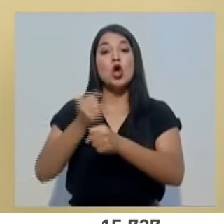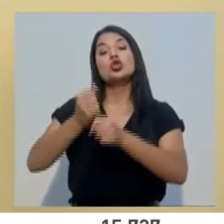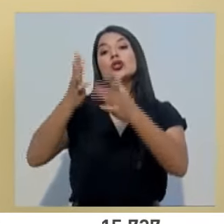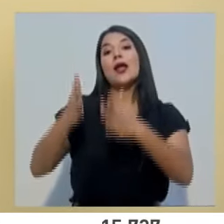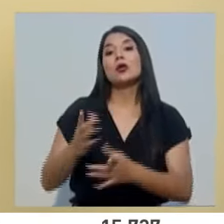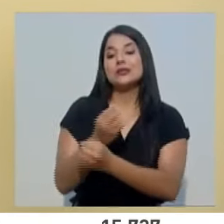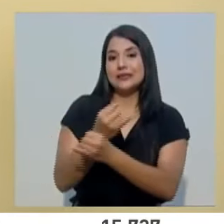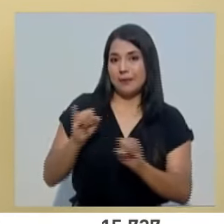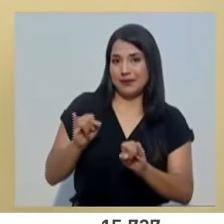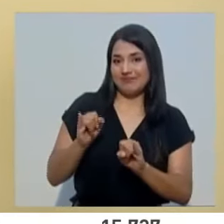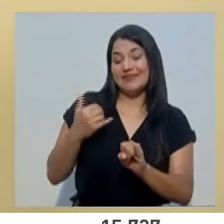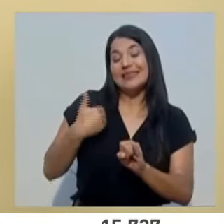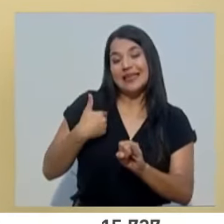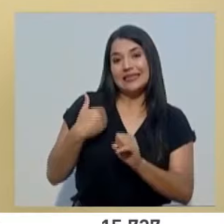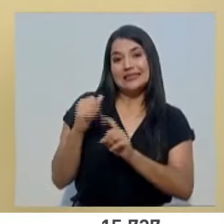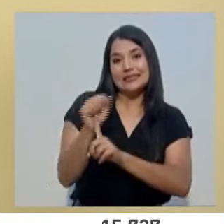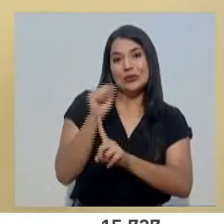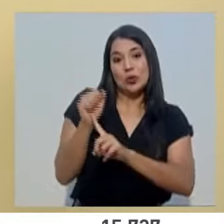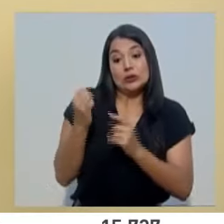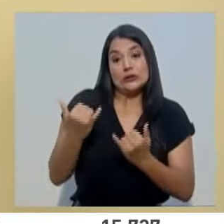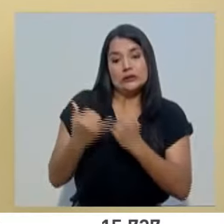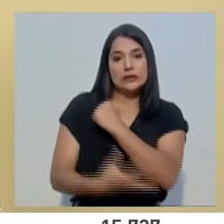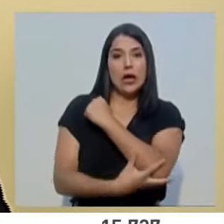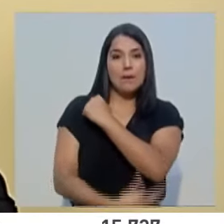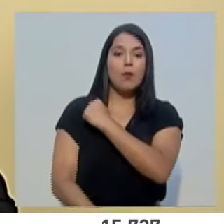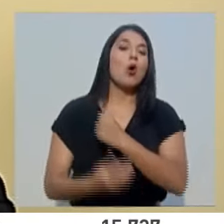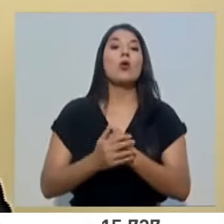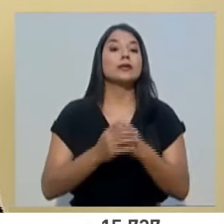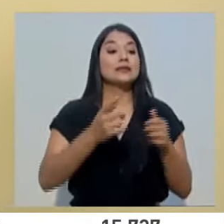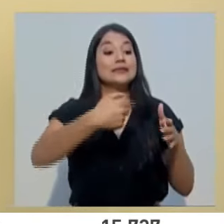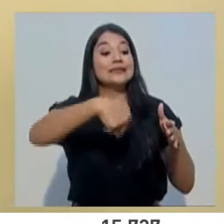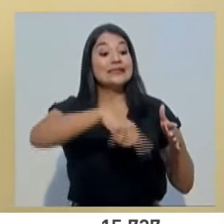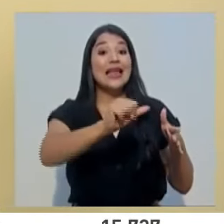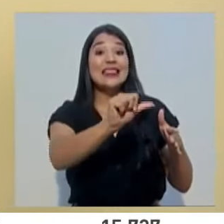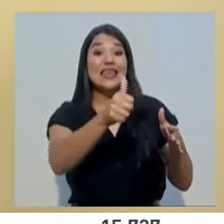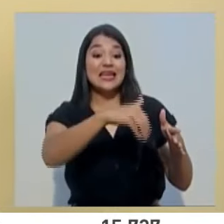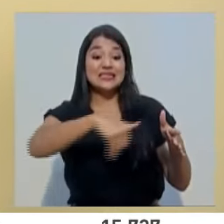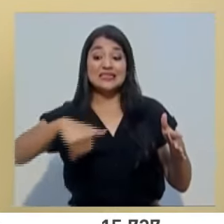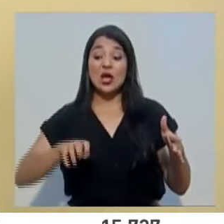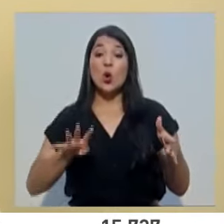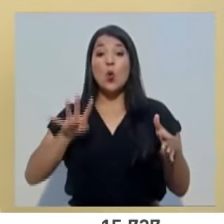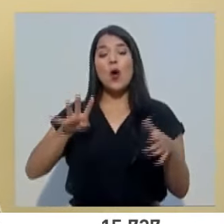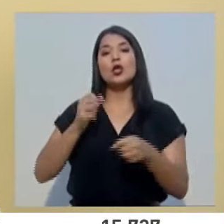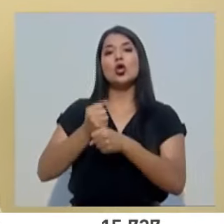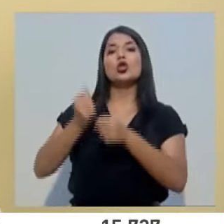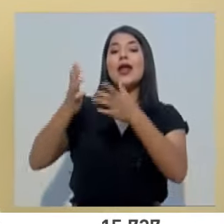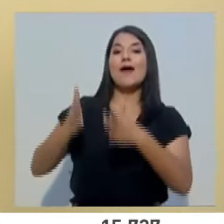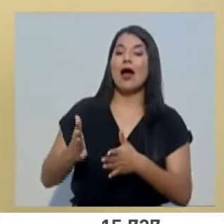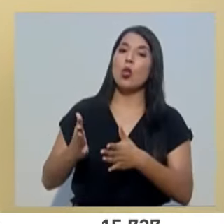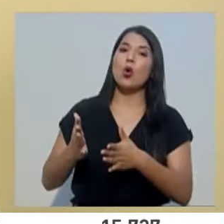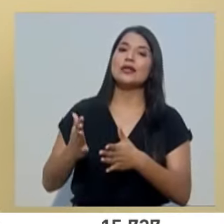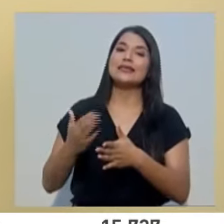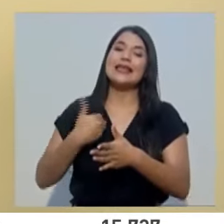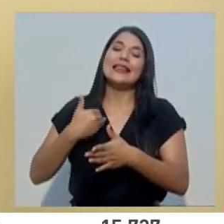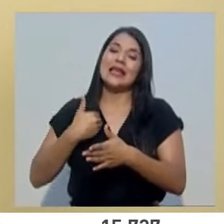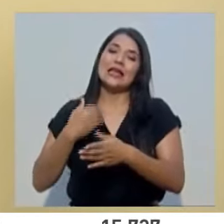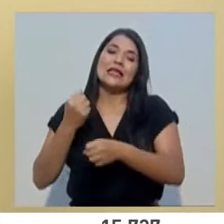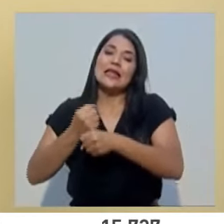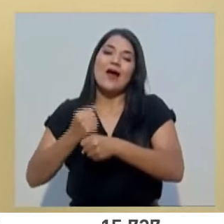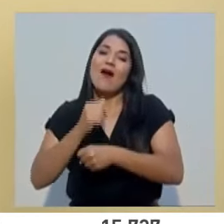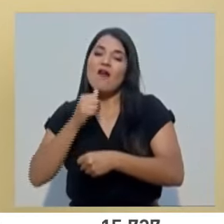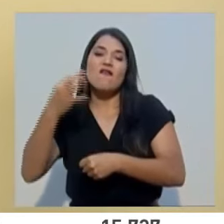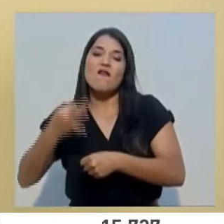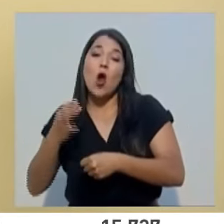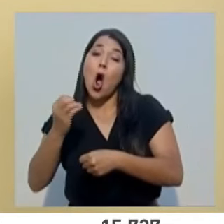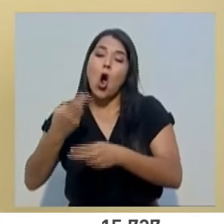en una situación de pobreza, 4 de cada 10 trabajadores informales o temporales, pero también de ese total de